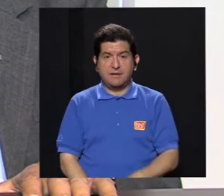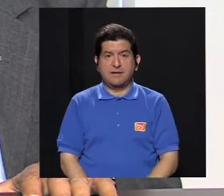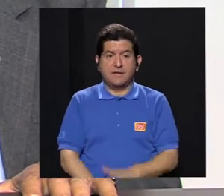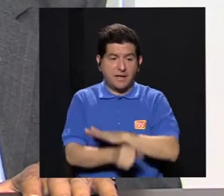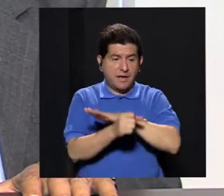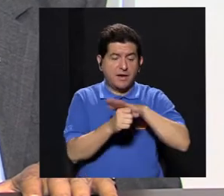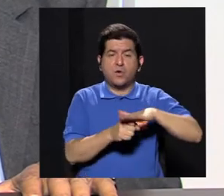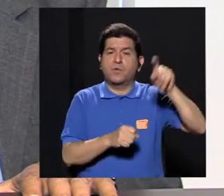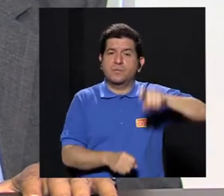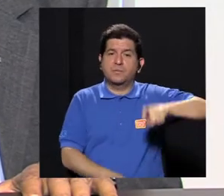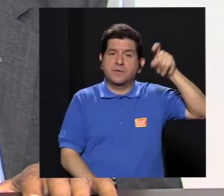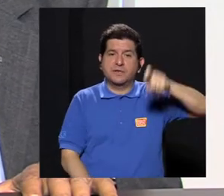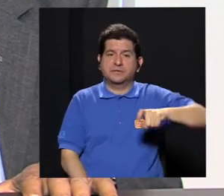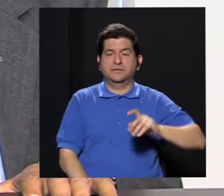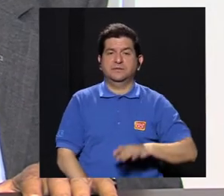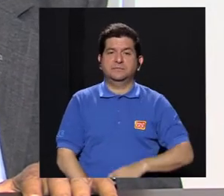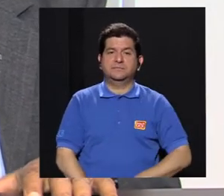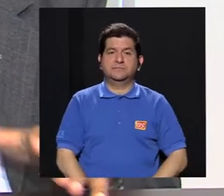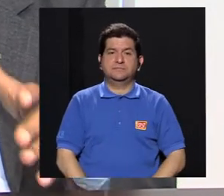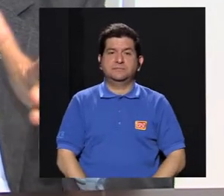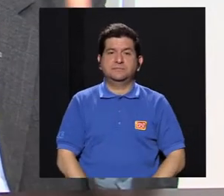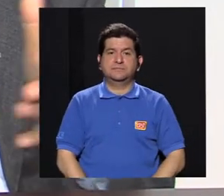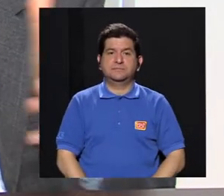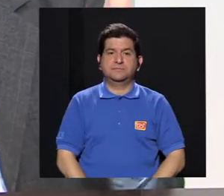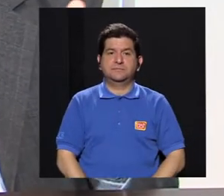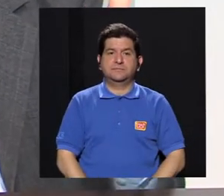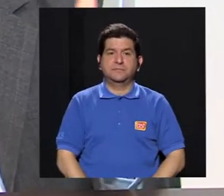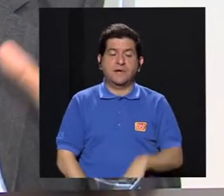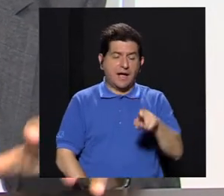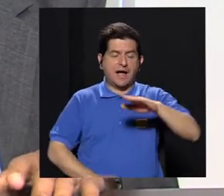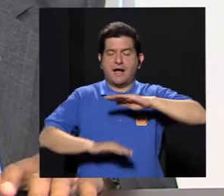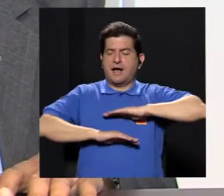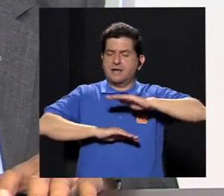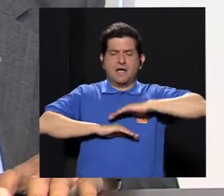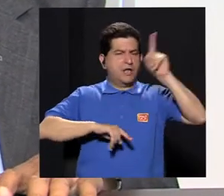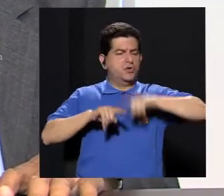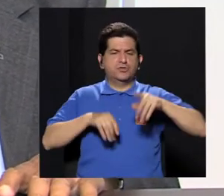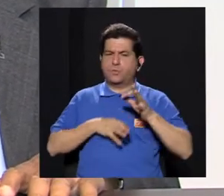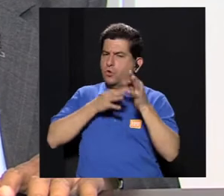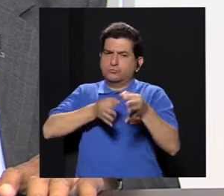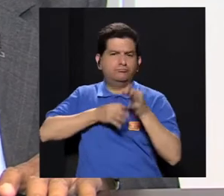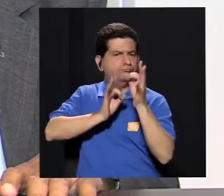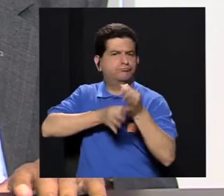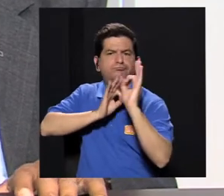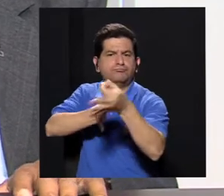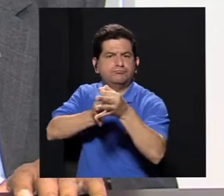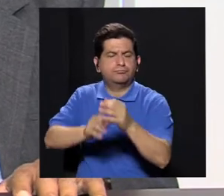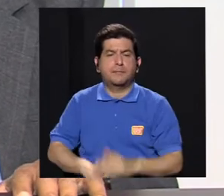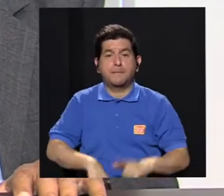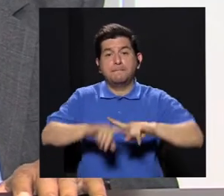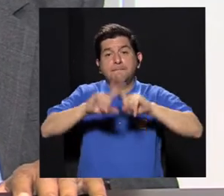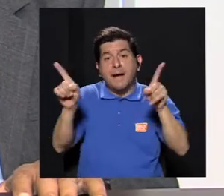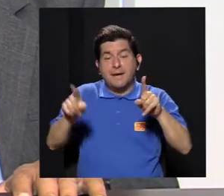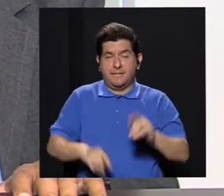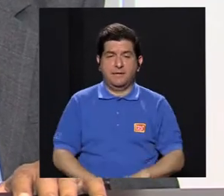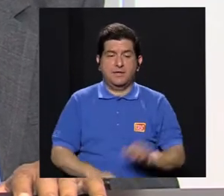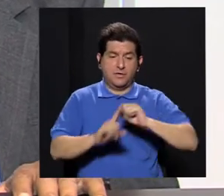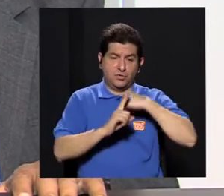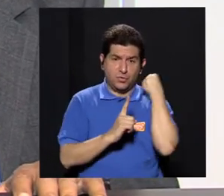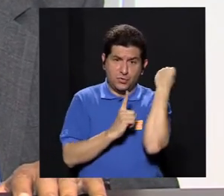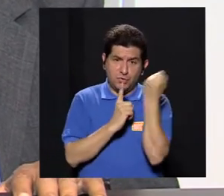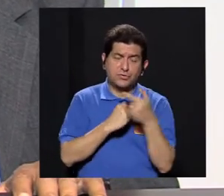una necesidad, cuya satisfacción era impostergable. Ahora, que pasa es que entonces, en las